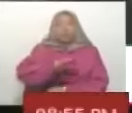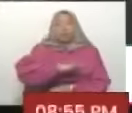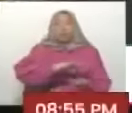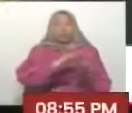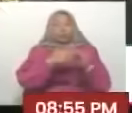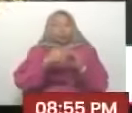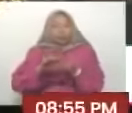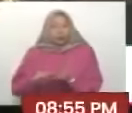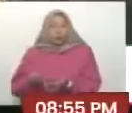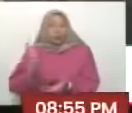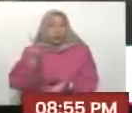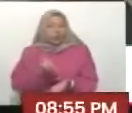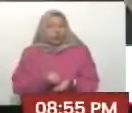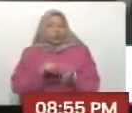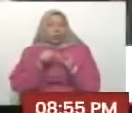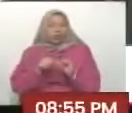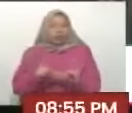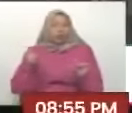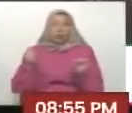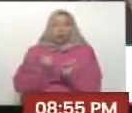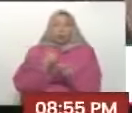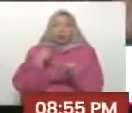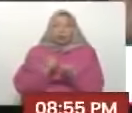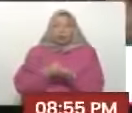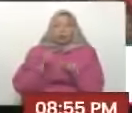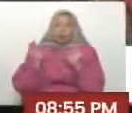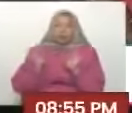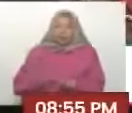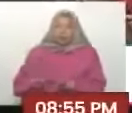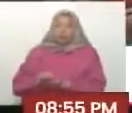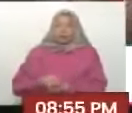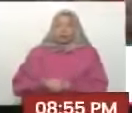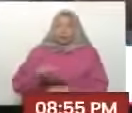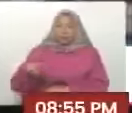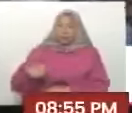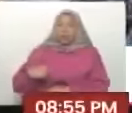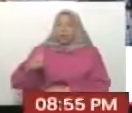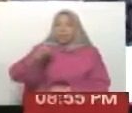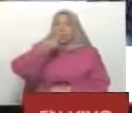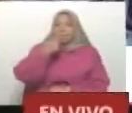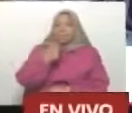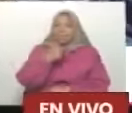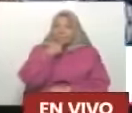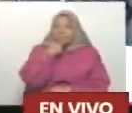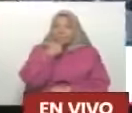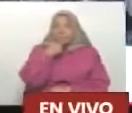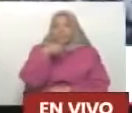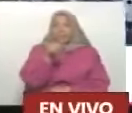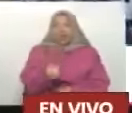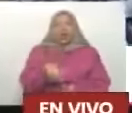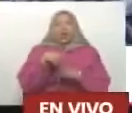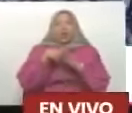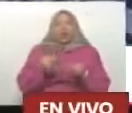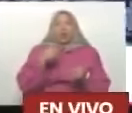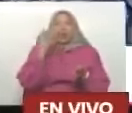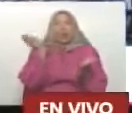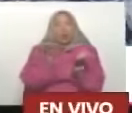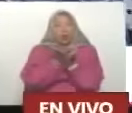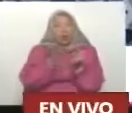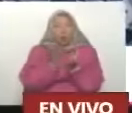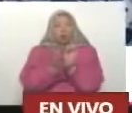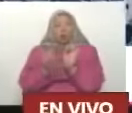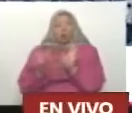organizado y su gran gestión para, bueno, tener esta institución tan hermosa, tan bella, como también todas las instituciones que estamos